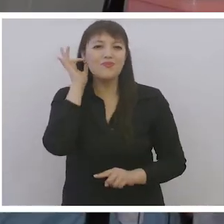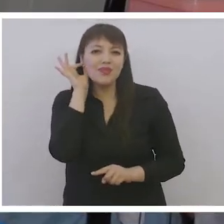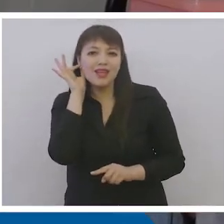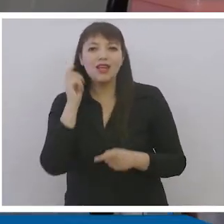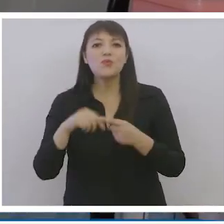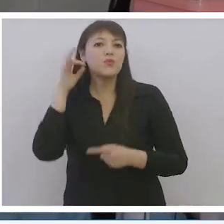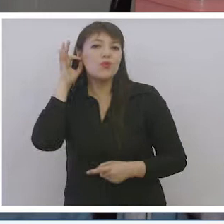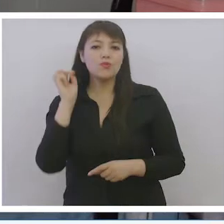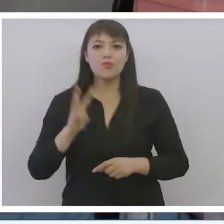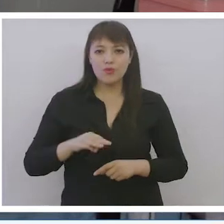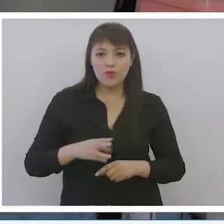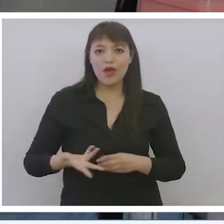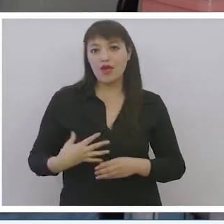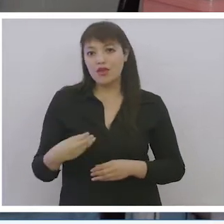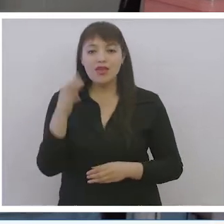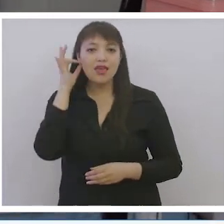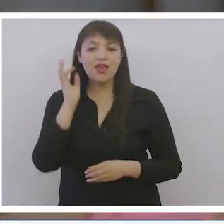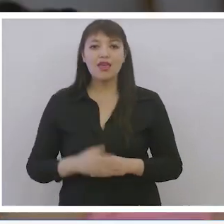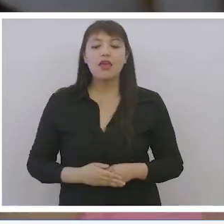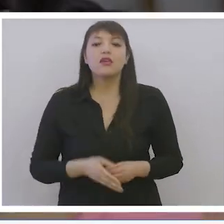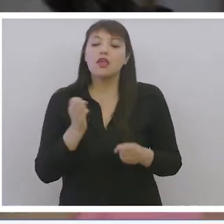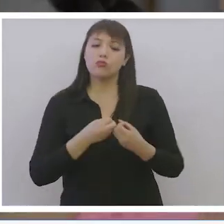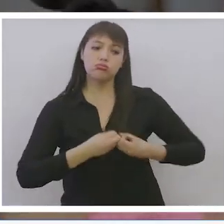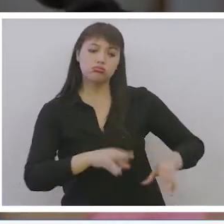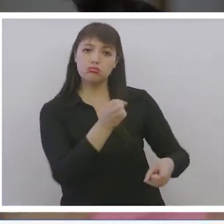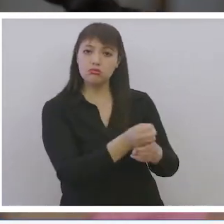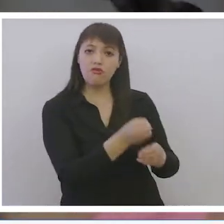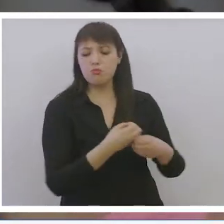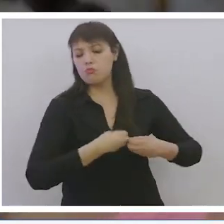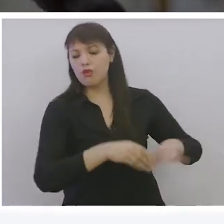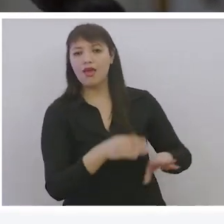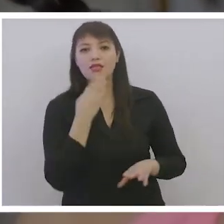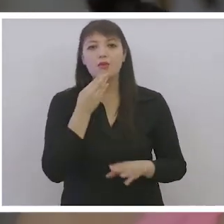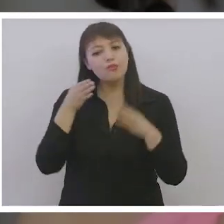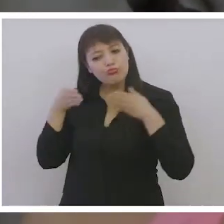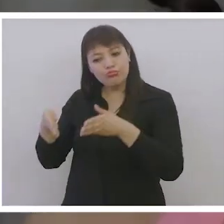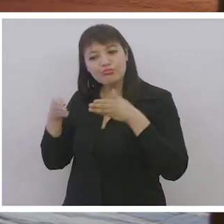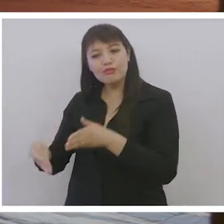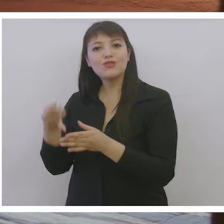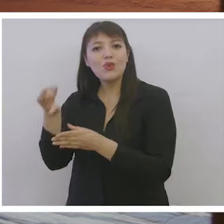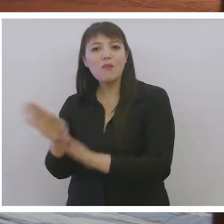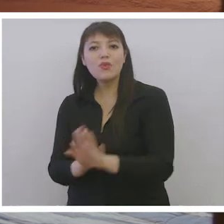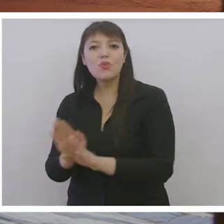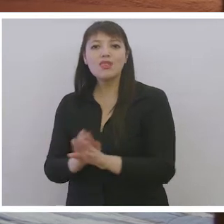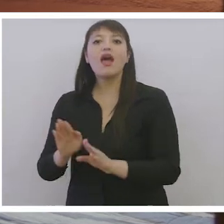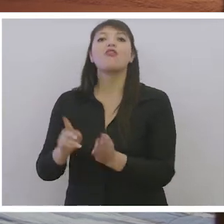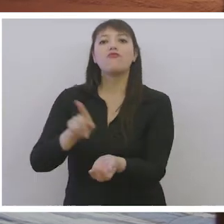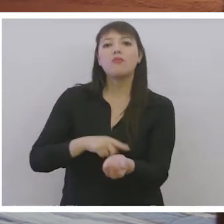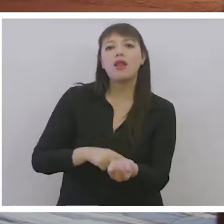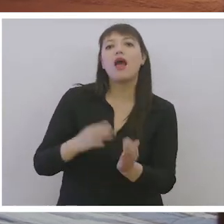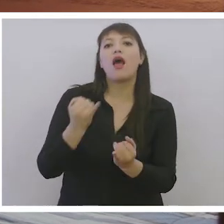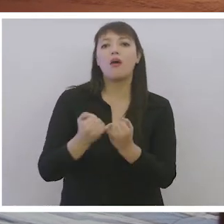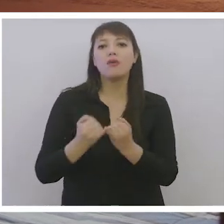las mujeres, madres, esposas e hijas que renuncian a su vida laboral y social para dedicarse al cuidado de algún familiar, vecino o